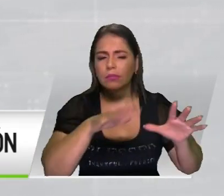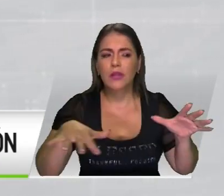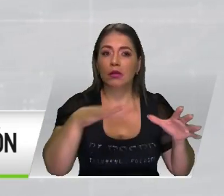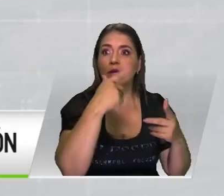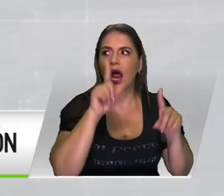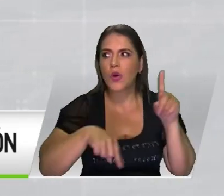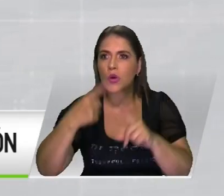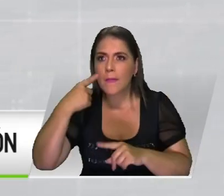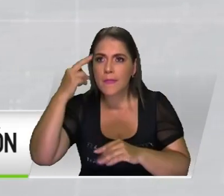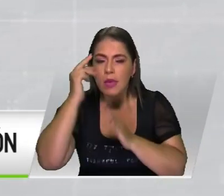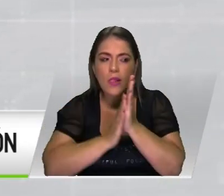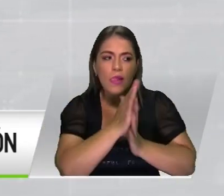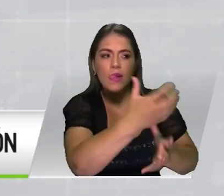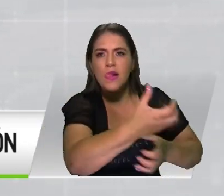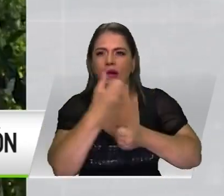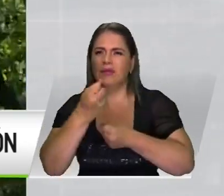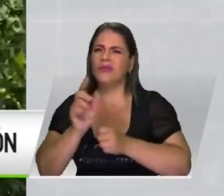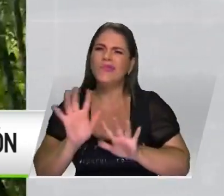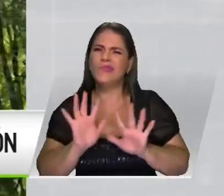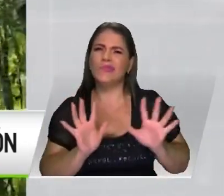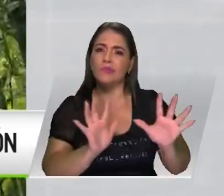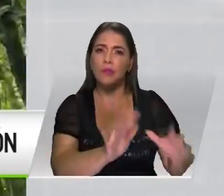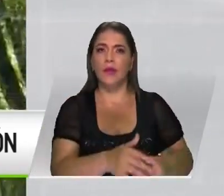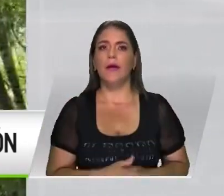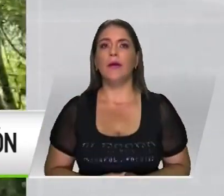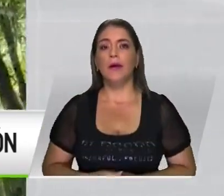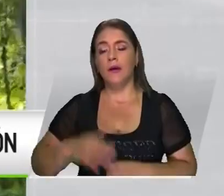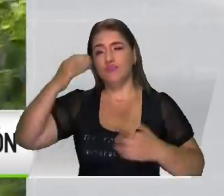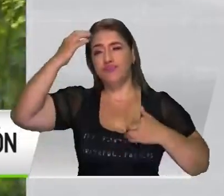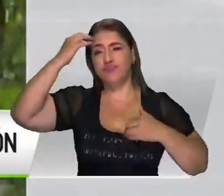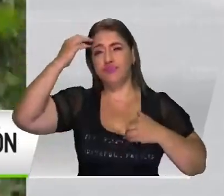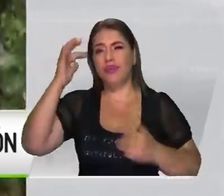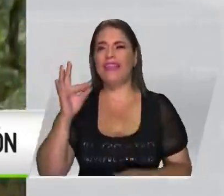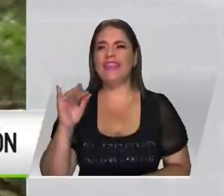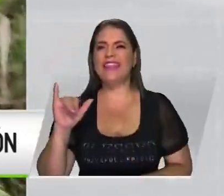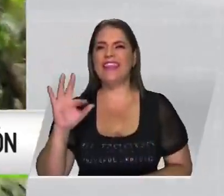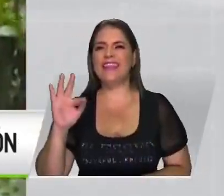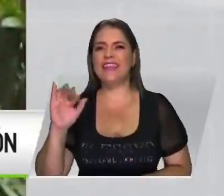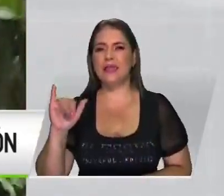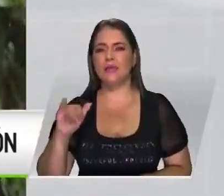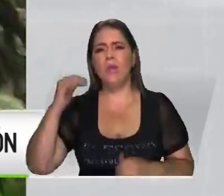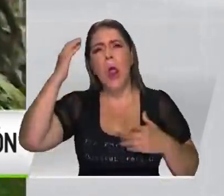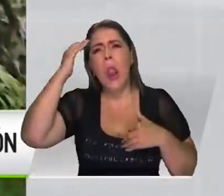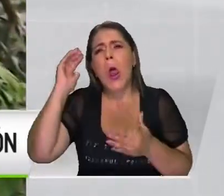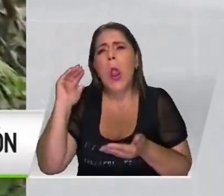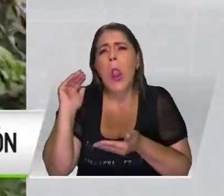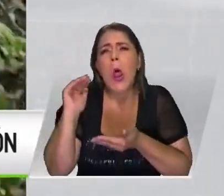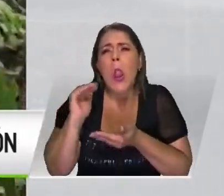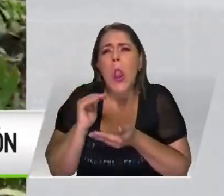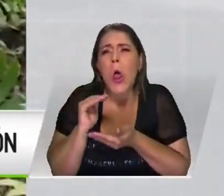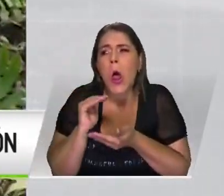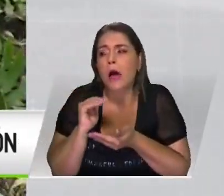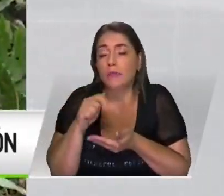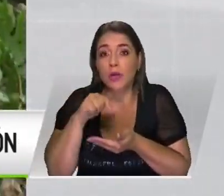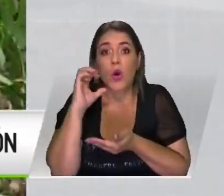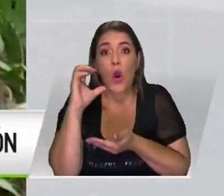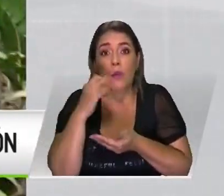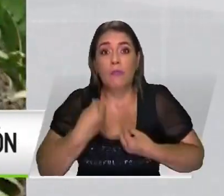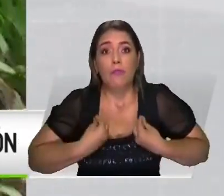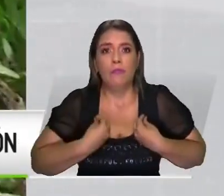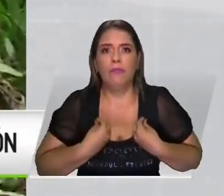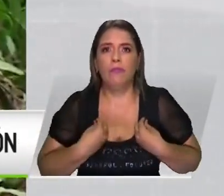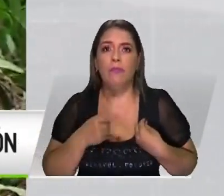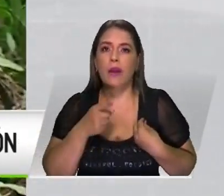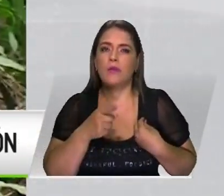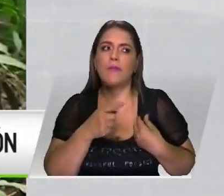problemas que tenemos del tráfico. El mono tití, además de ser el primate más pequeño que habita en Colombia, también es uno de